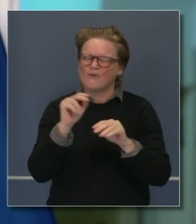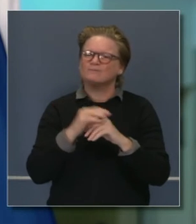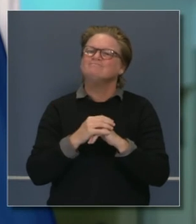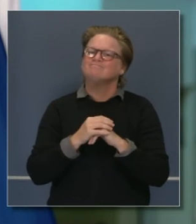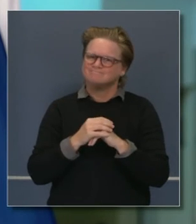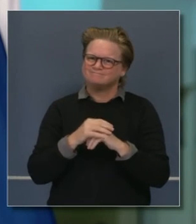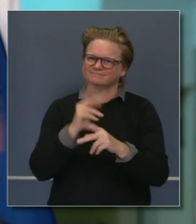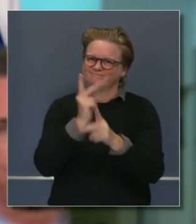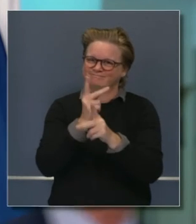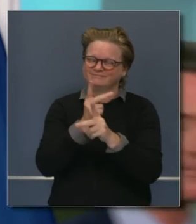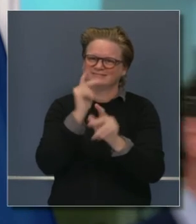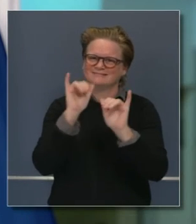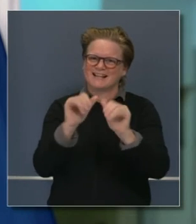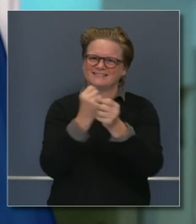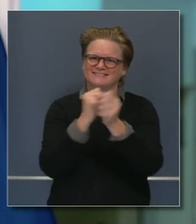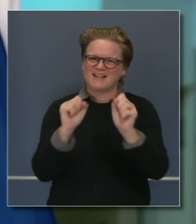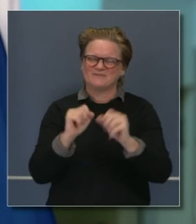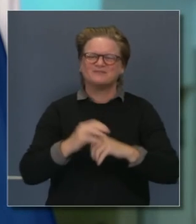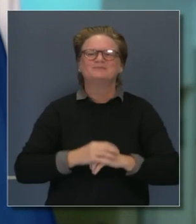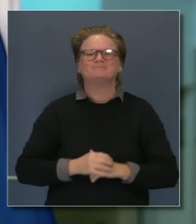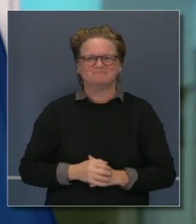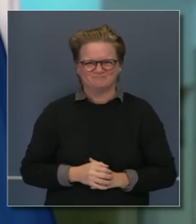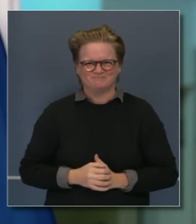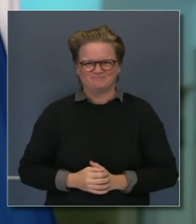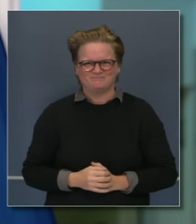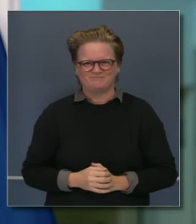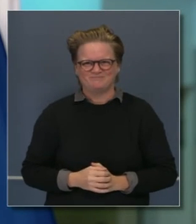propagación del coronavirus. Gracias a todos.